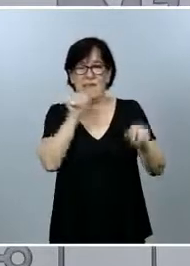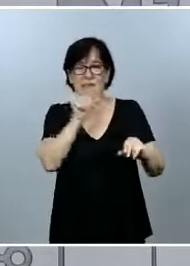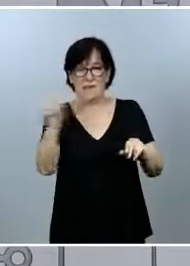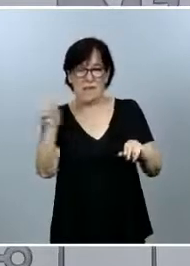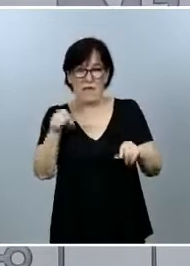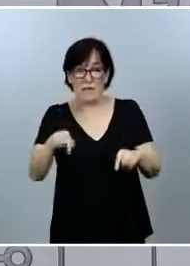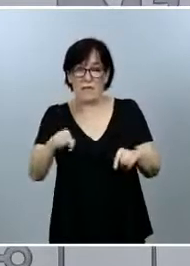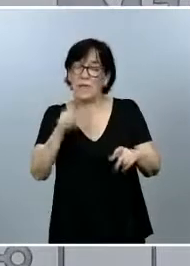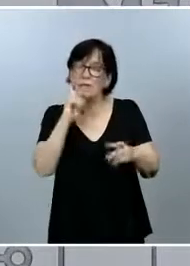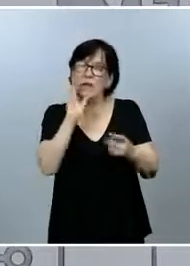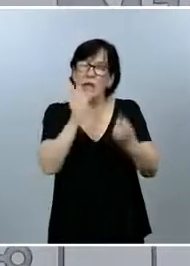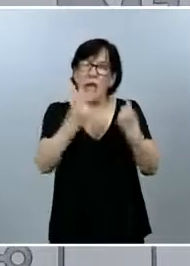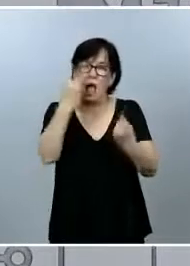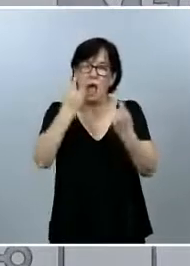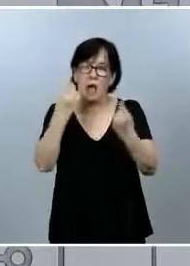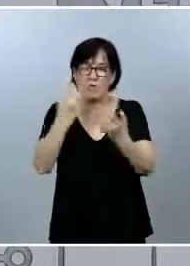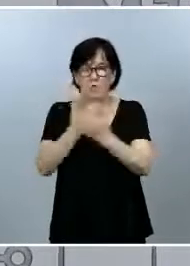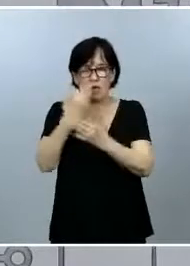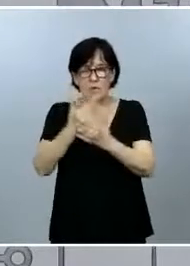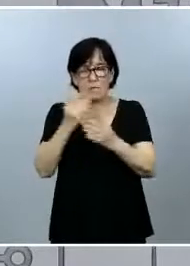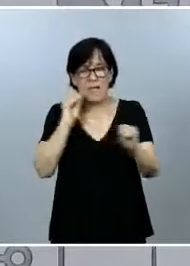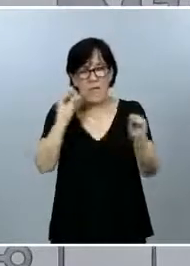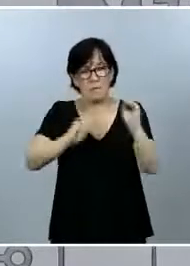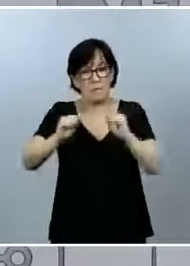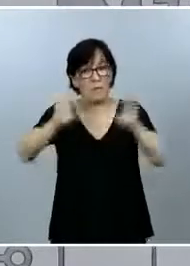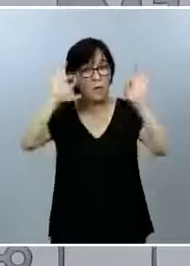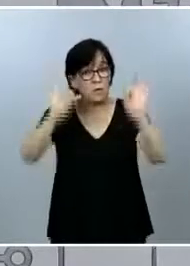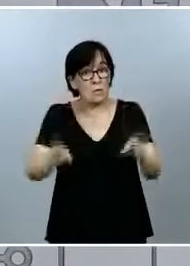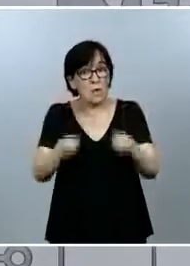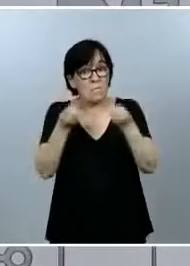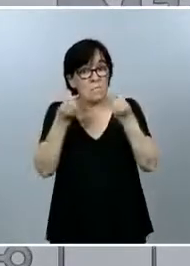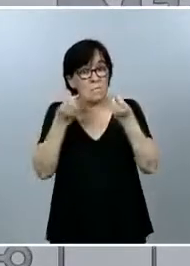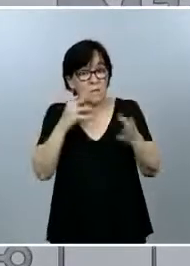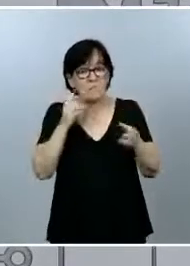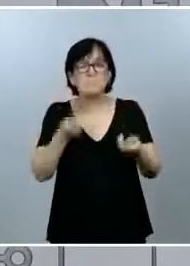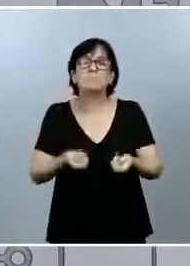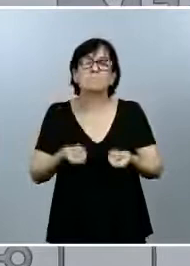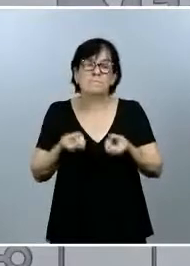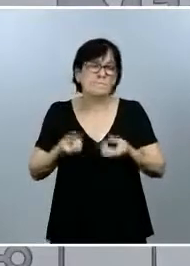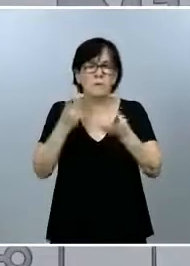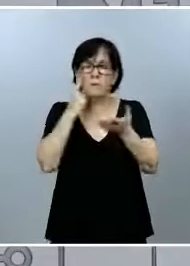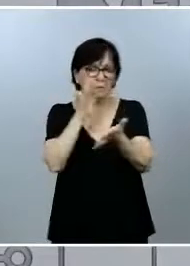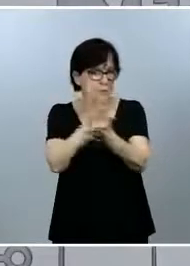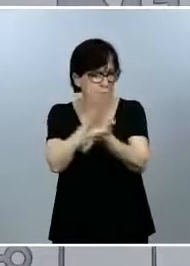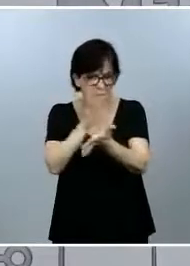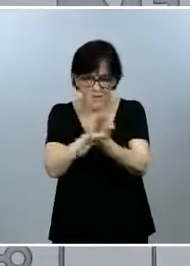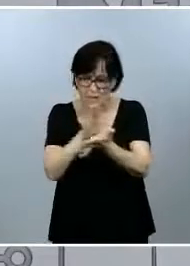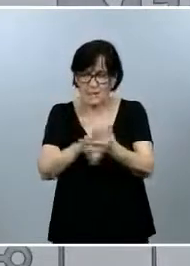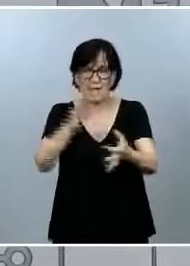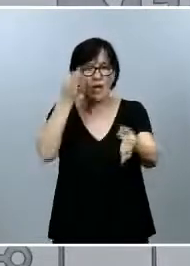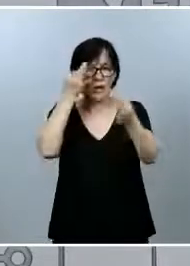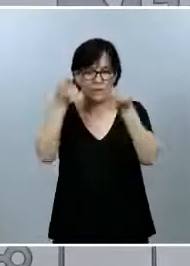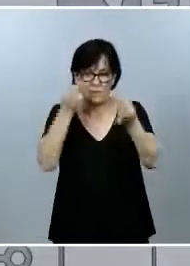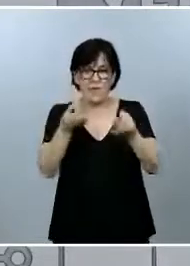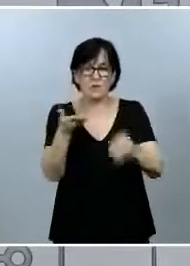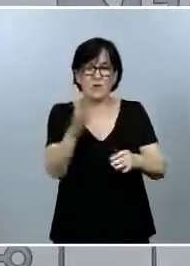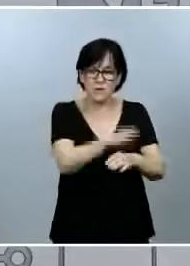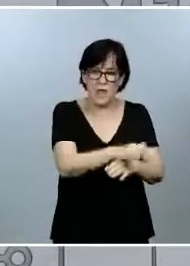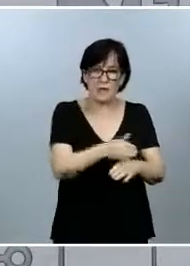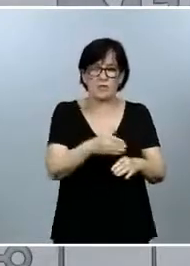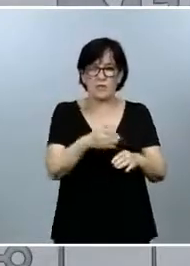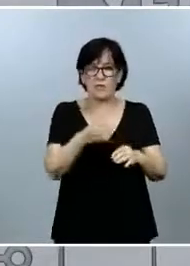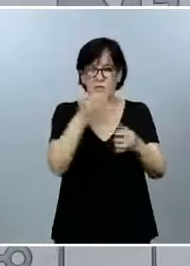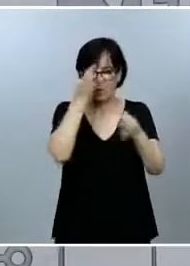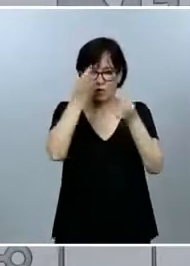algunos días para poder corregirla. Cuando esté corregida se dará y no se preocupen que los datos de fallecidos en España serán